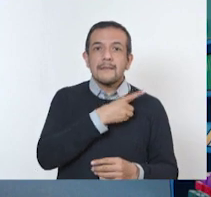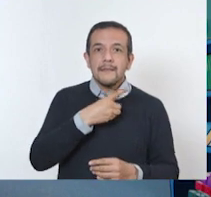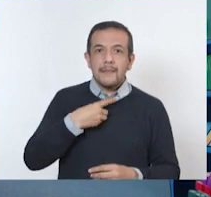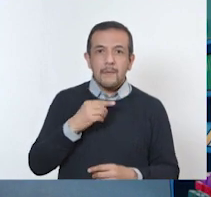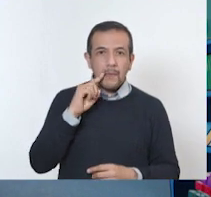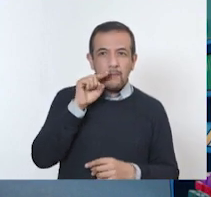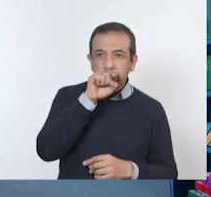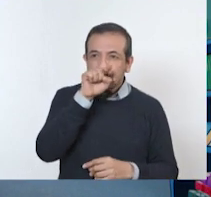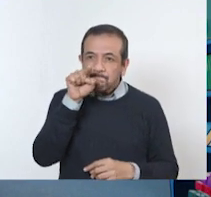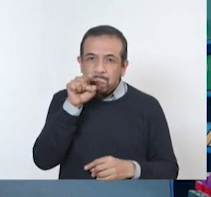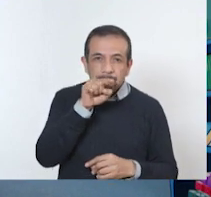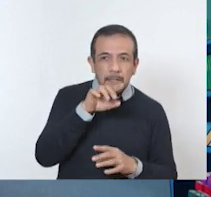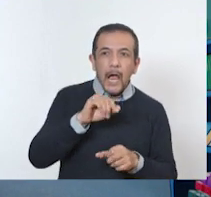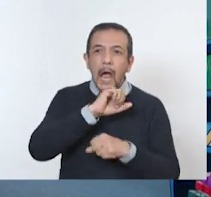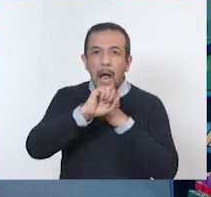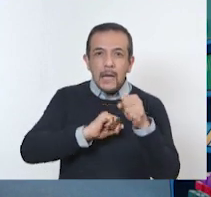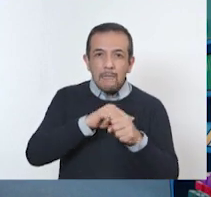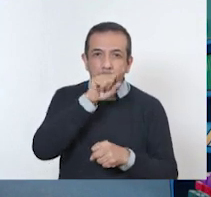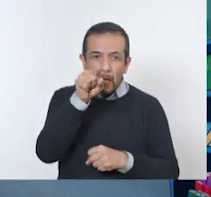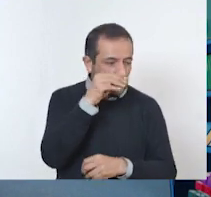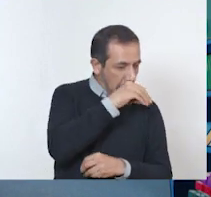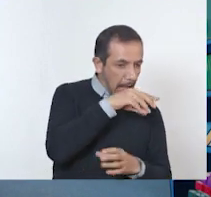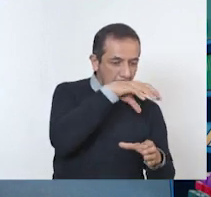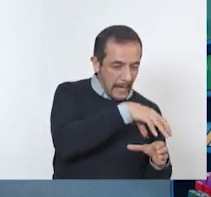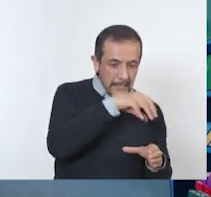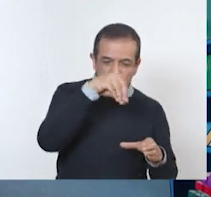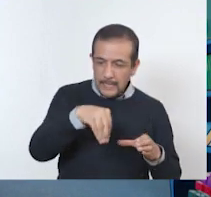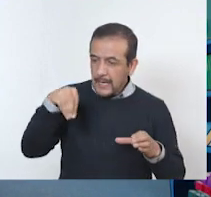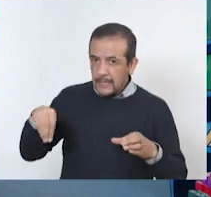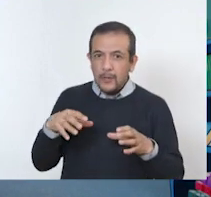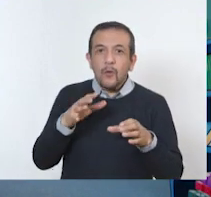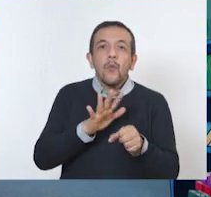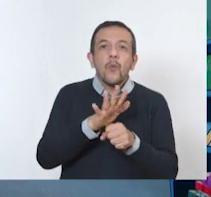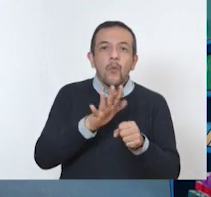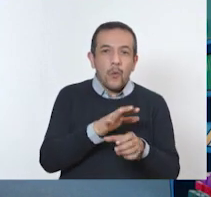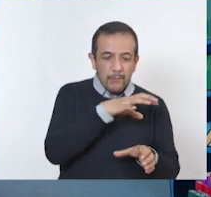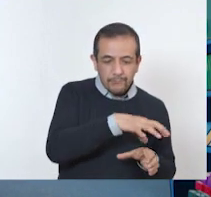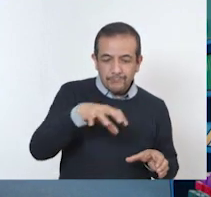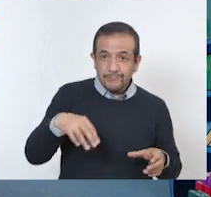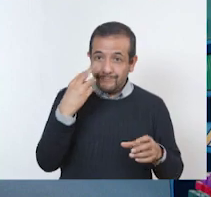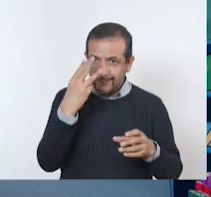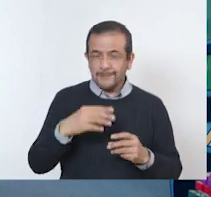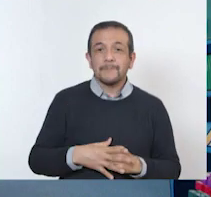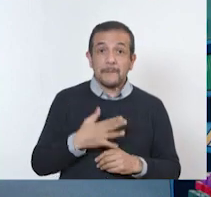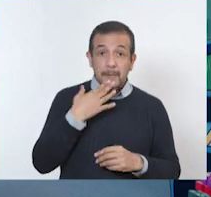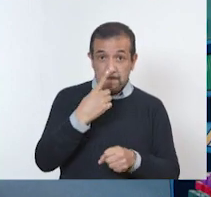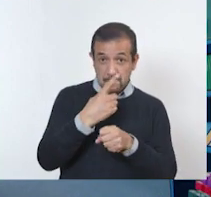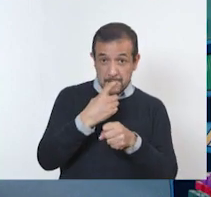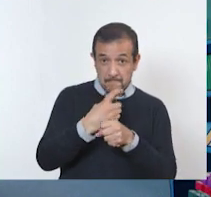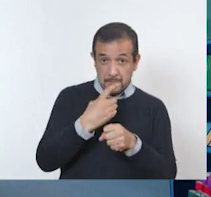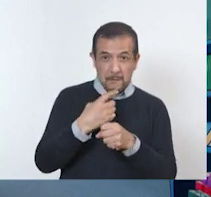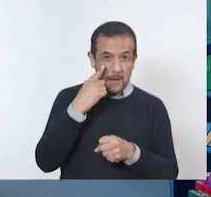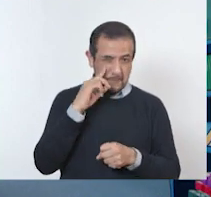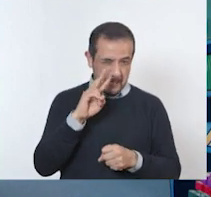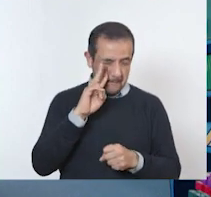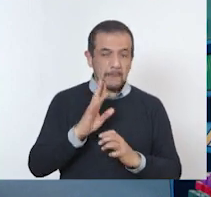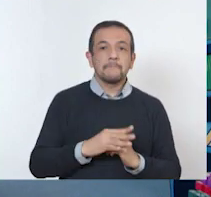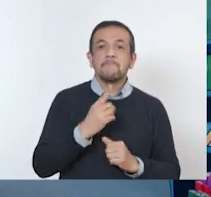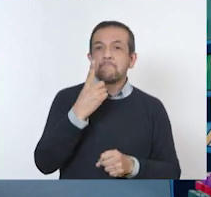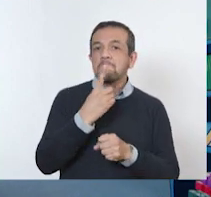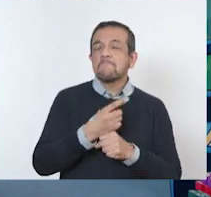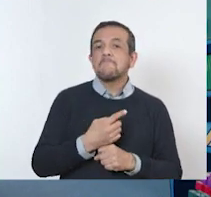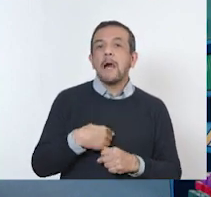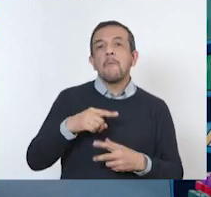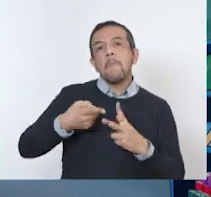y nos van a decir muy fuerte en qué lugar podemos ubicar los animales. Perfecto. Vamos con el primero, ¿te parece, ¿Qué le parece si empezamos